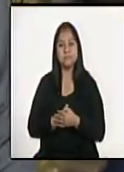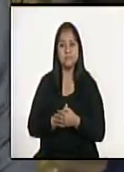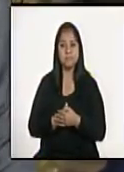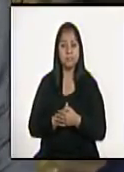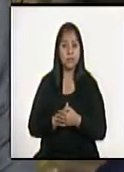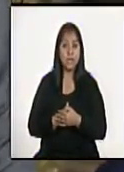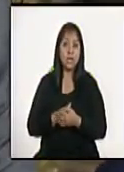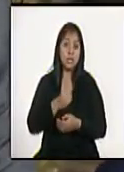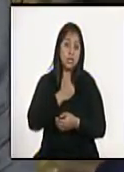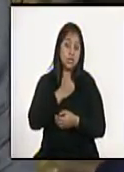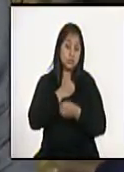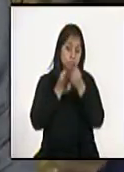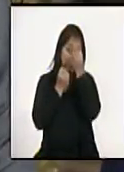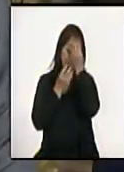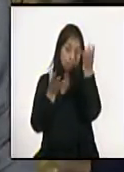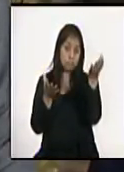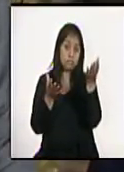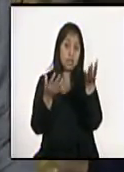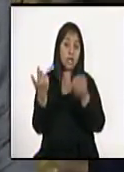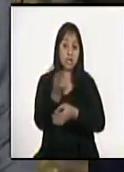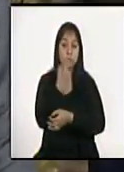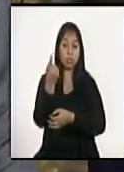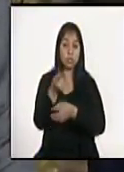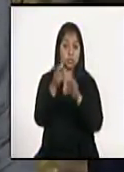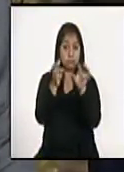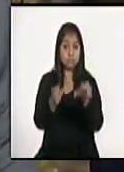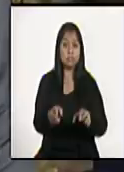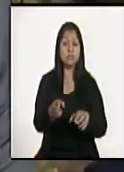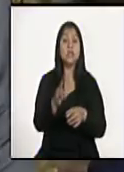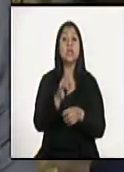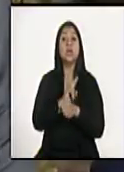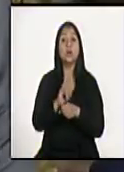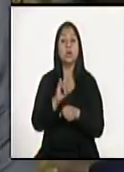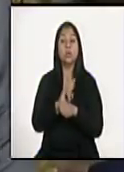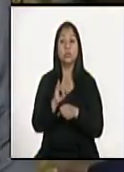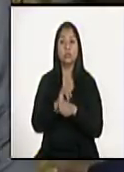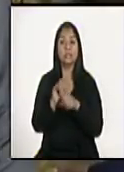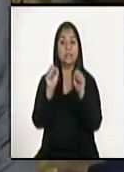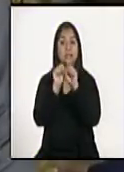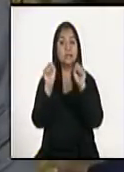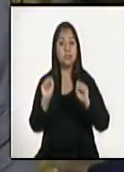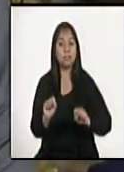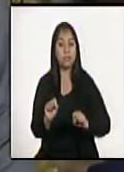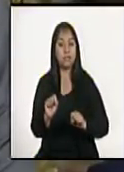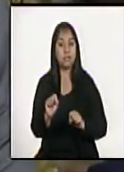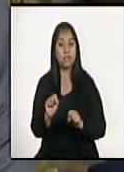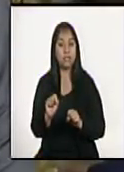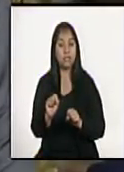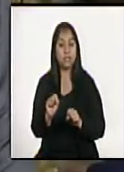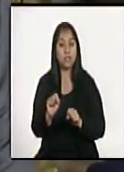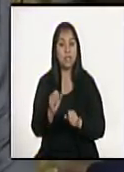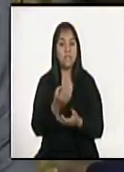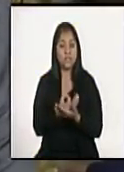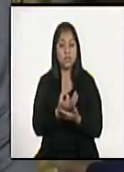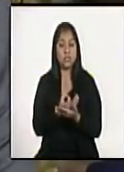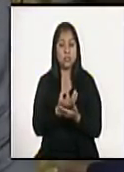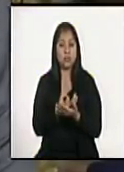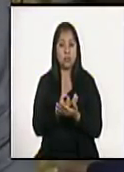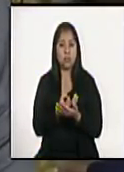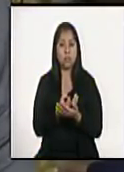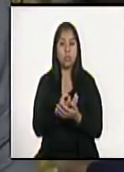Quiero informarle a todos los usuarios de los sistemas, del sistema financiero